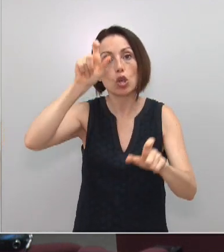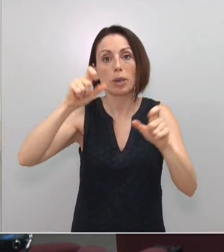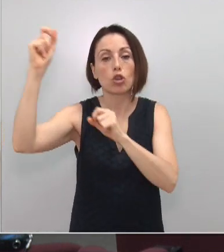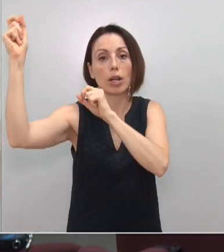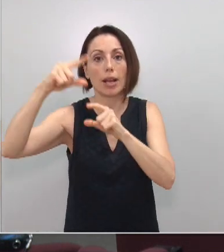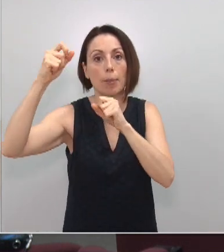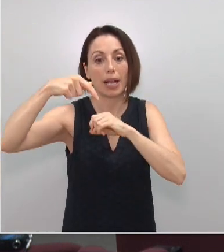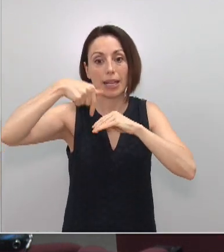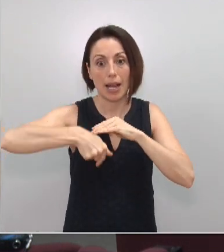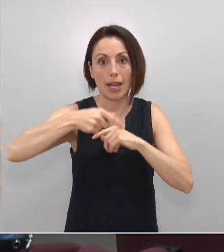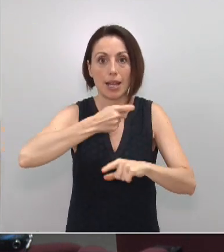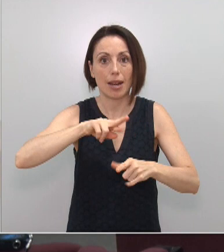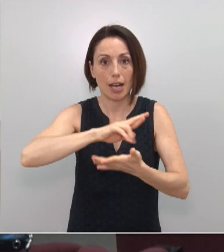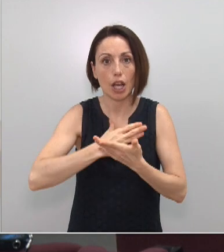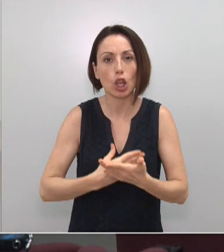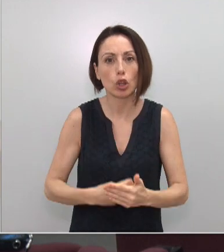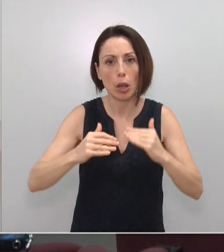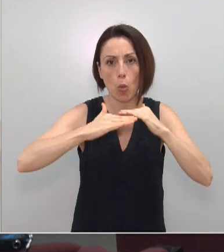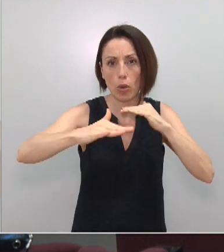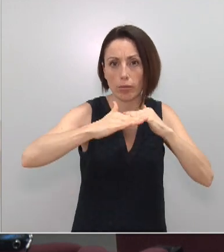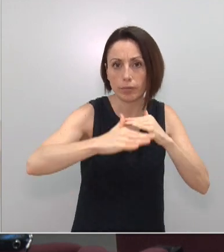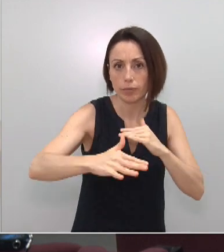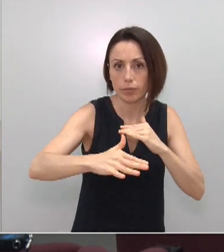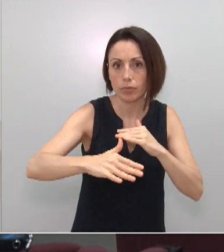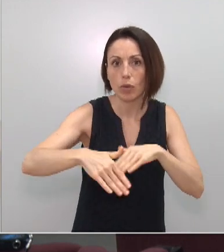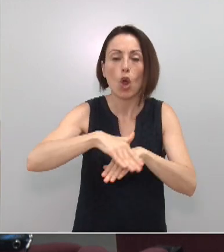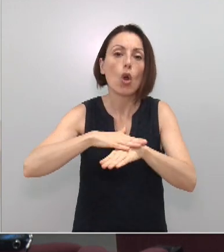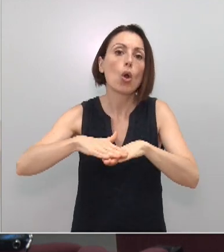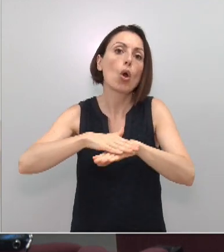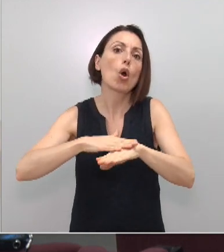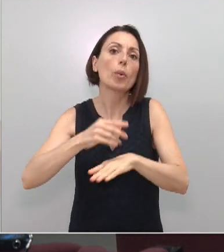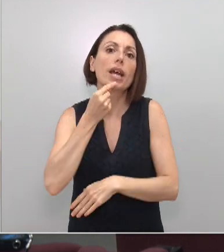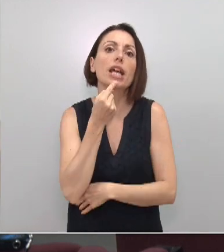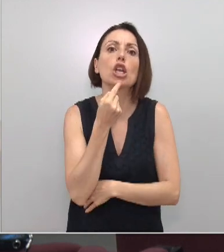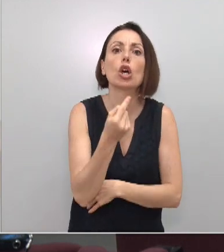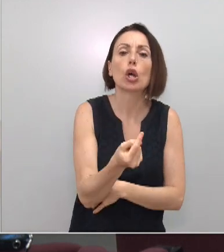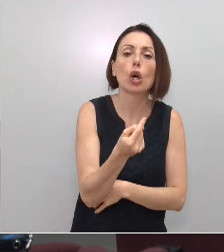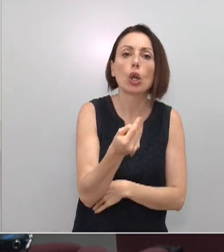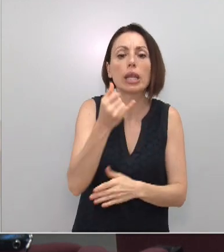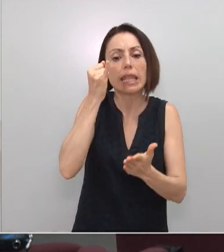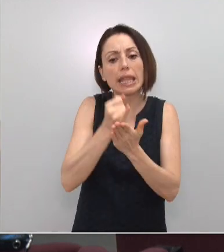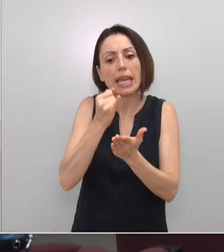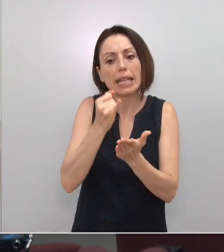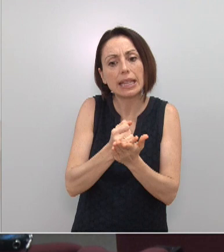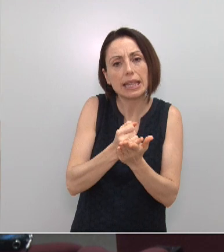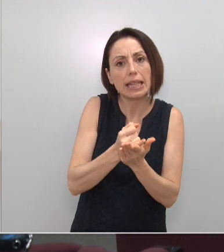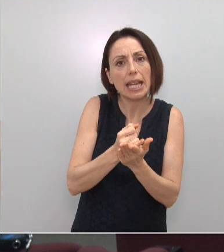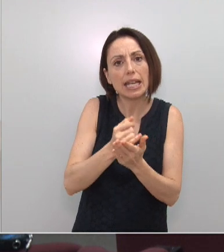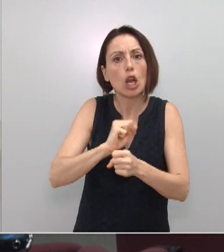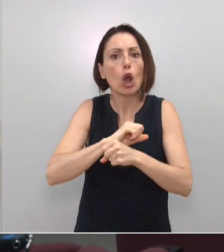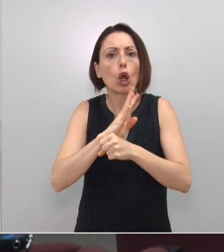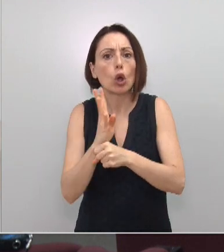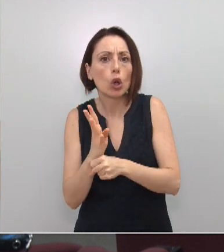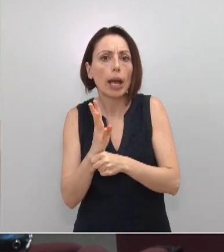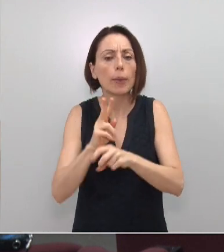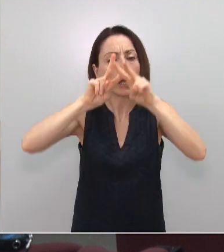costas de la región de Murcia. Desde la delegación del Gobierno dicen que son sometidos a test de coronavirus y reconocimientos médicos. Pero